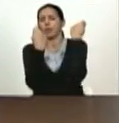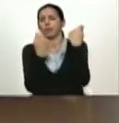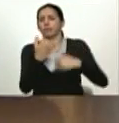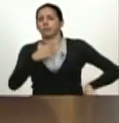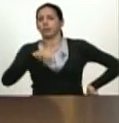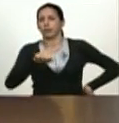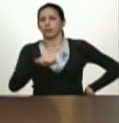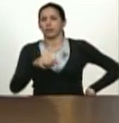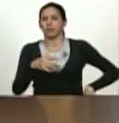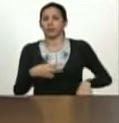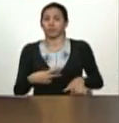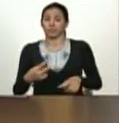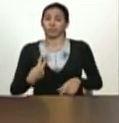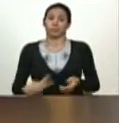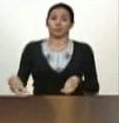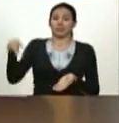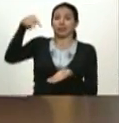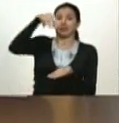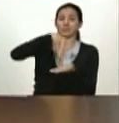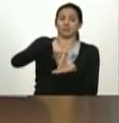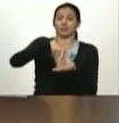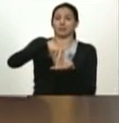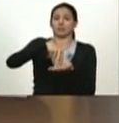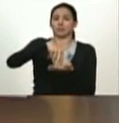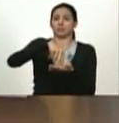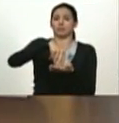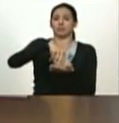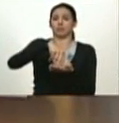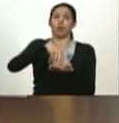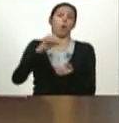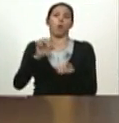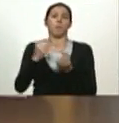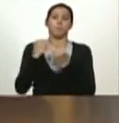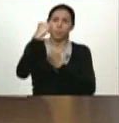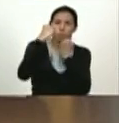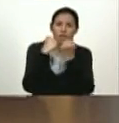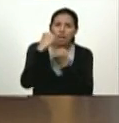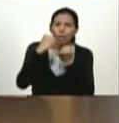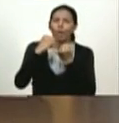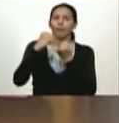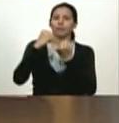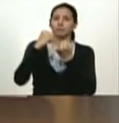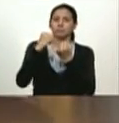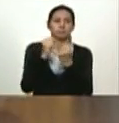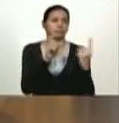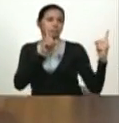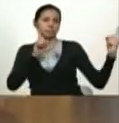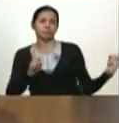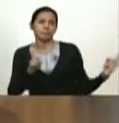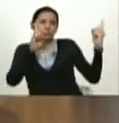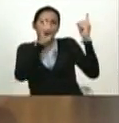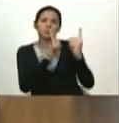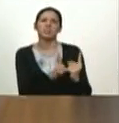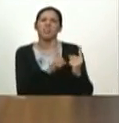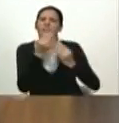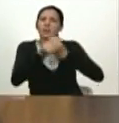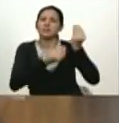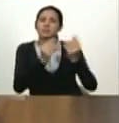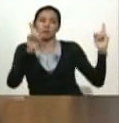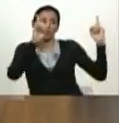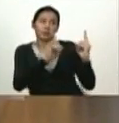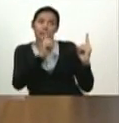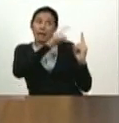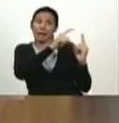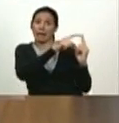y se levante y tenga que, de pronto, un boxeador, tenga que enfrentarse a alguien, ¿qué va a hacer el boxeador contrario?